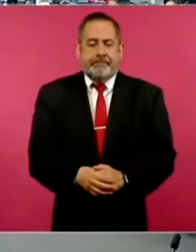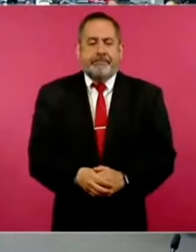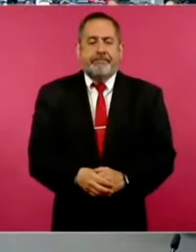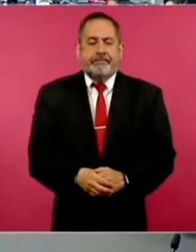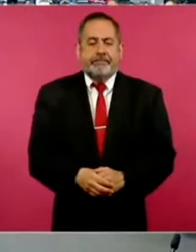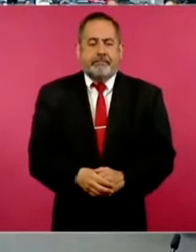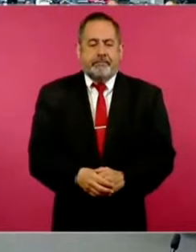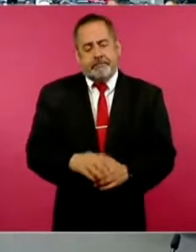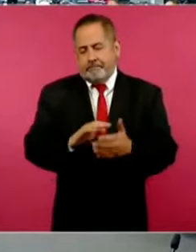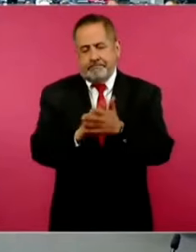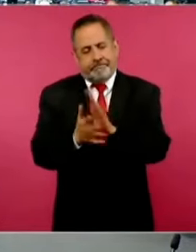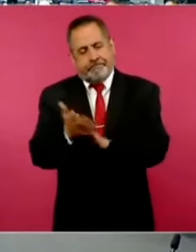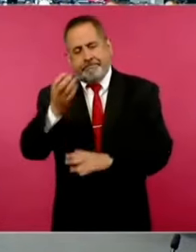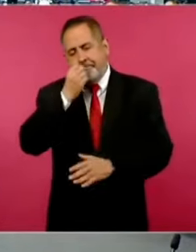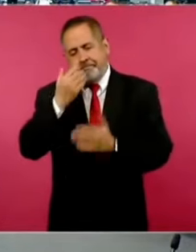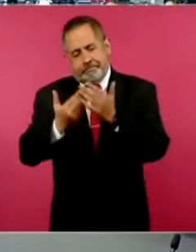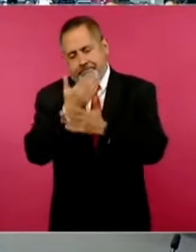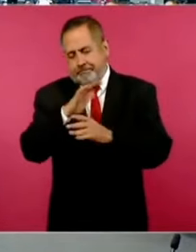Vámonos a desayunar.